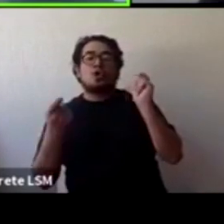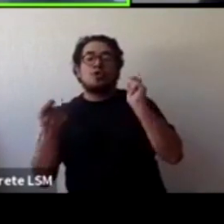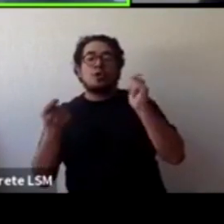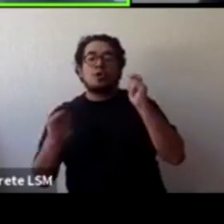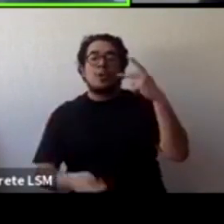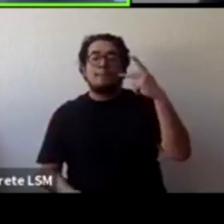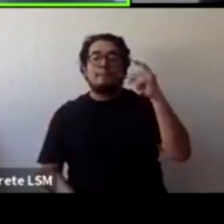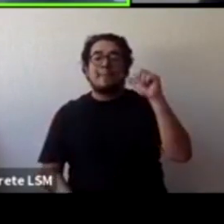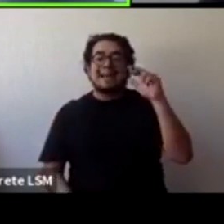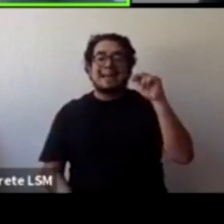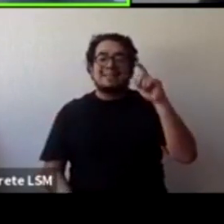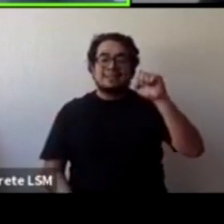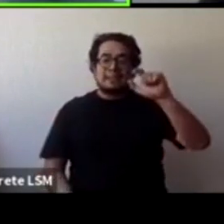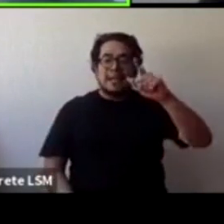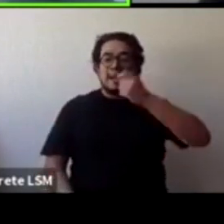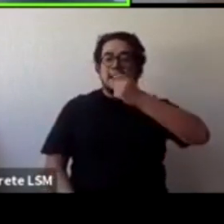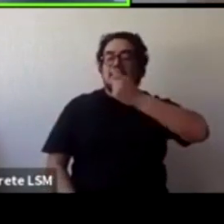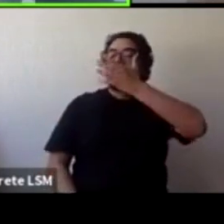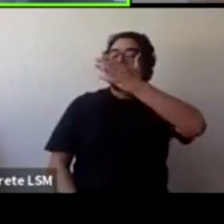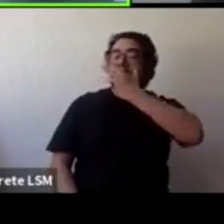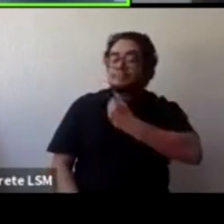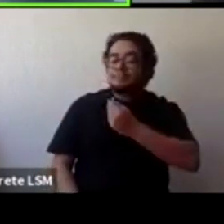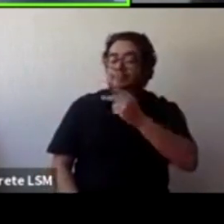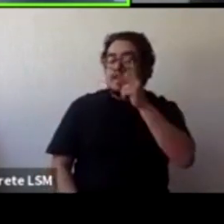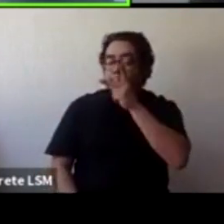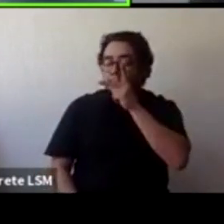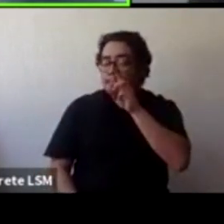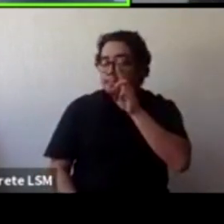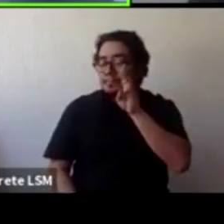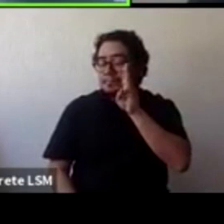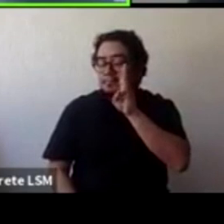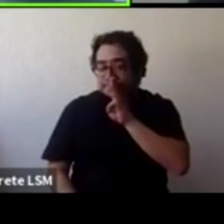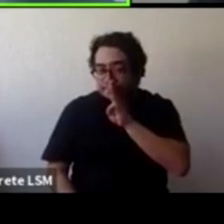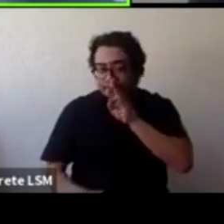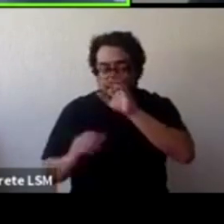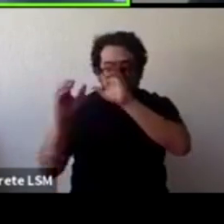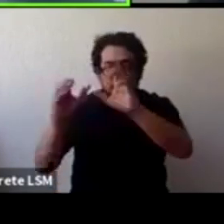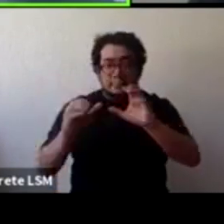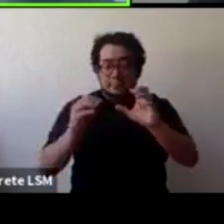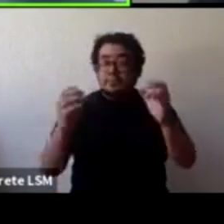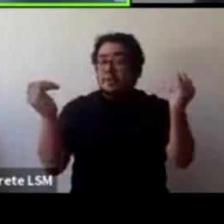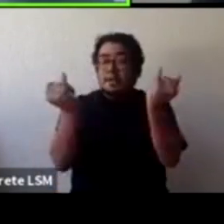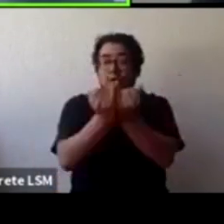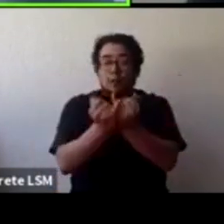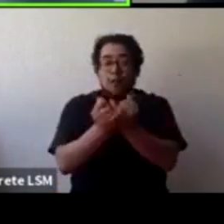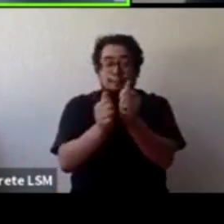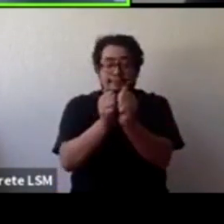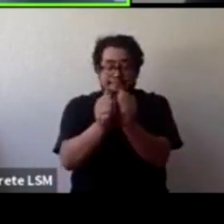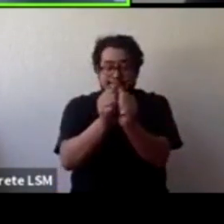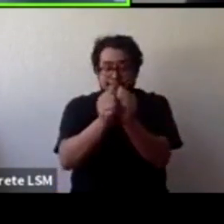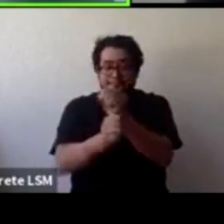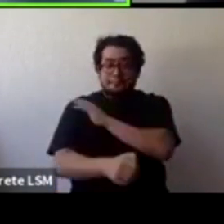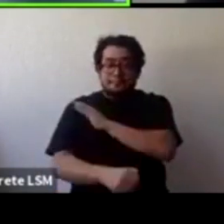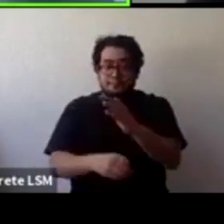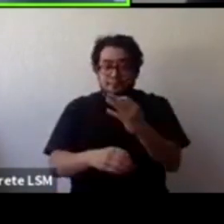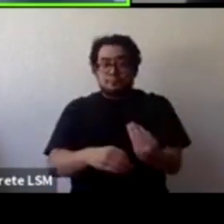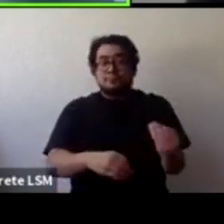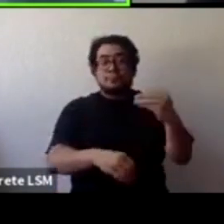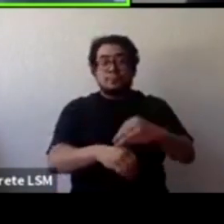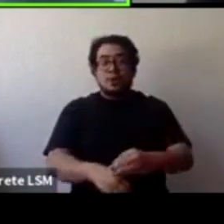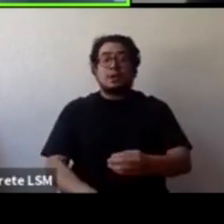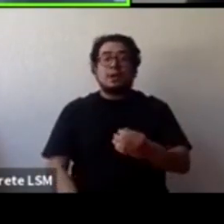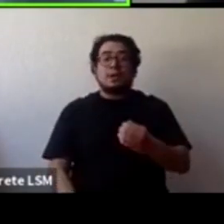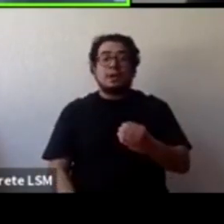en internet es muy importante y también en los teléfonos se puede poner un control parental entonces se puede poner un control